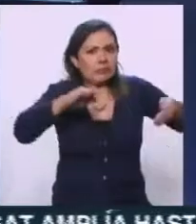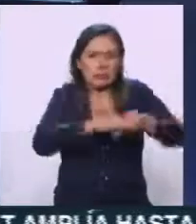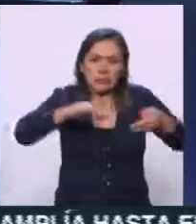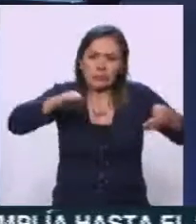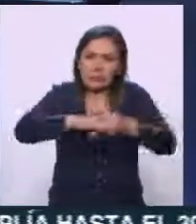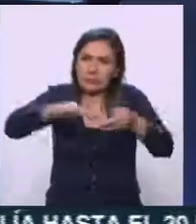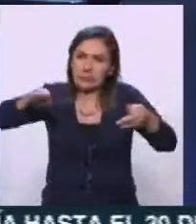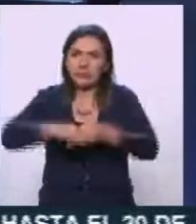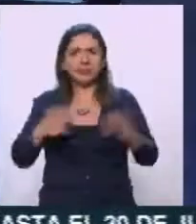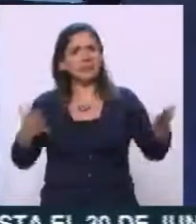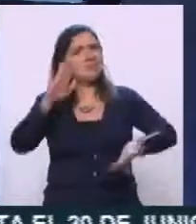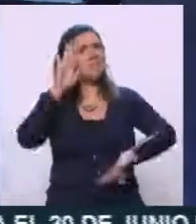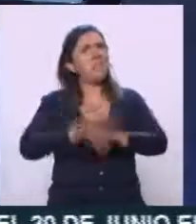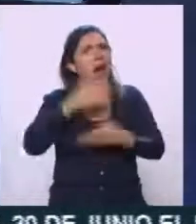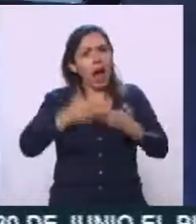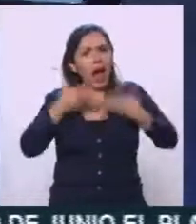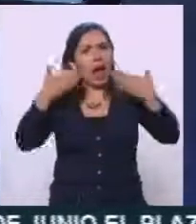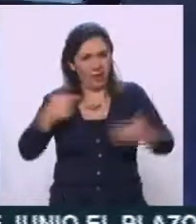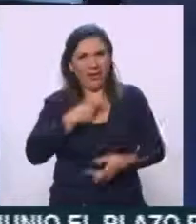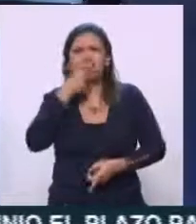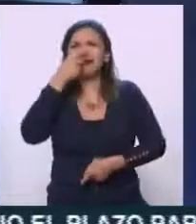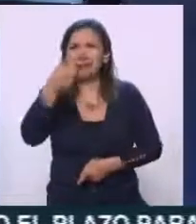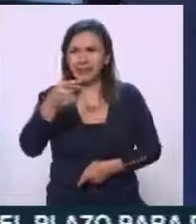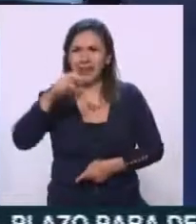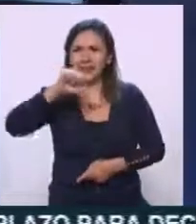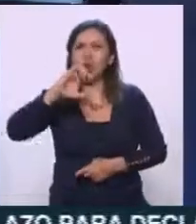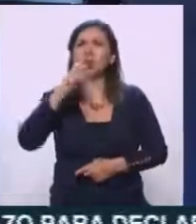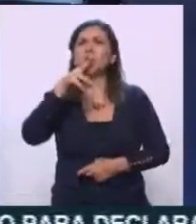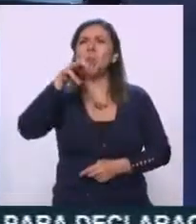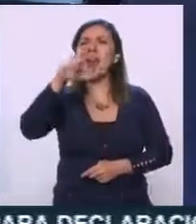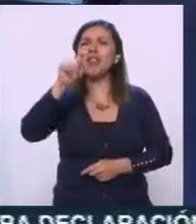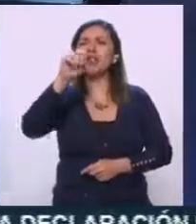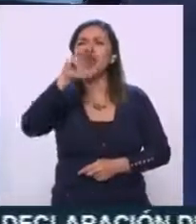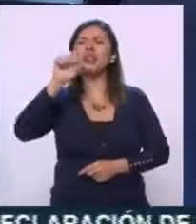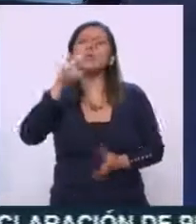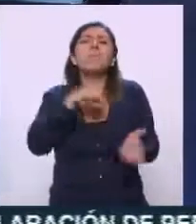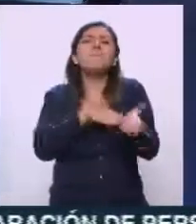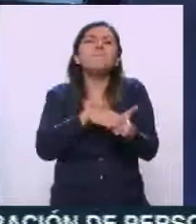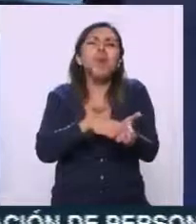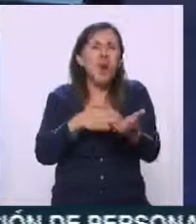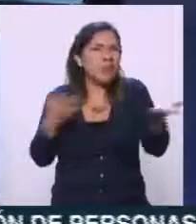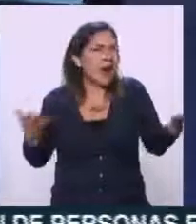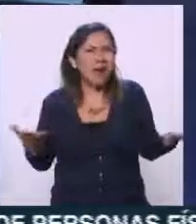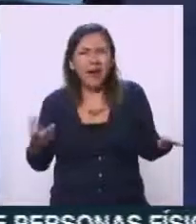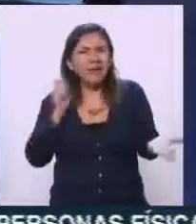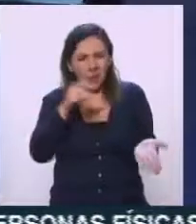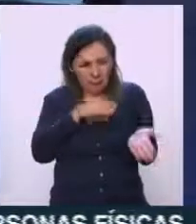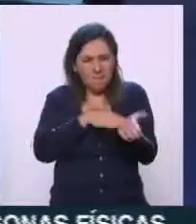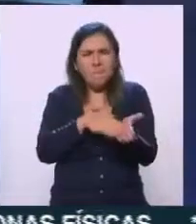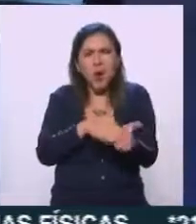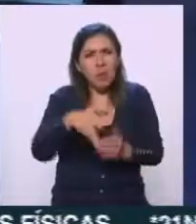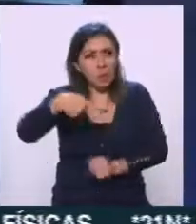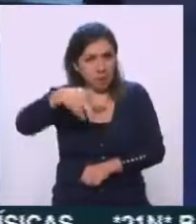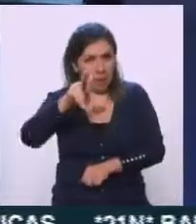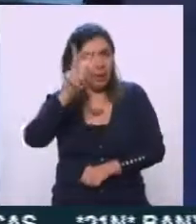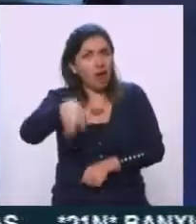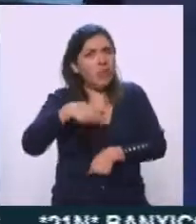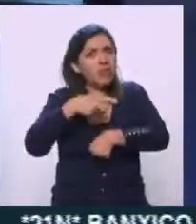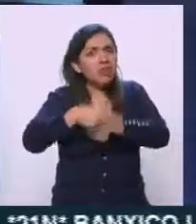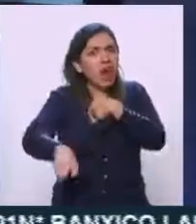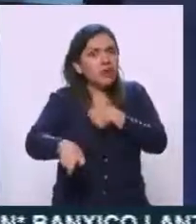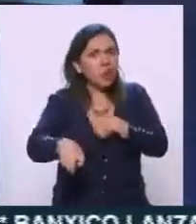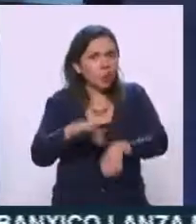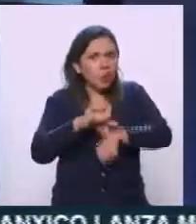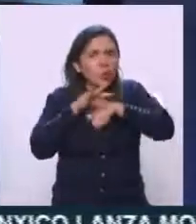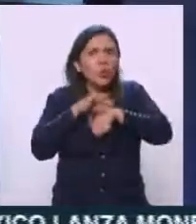de cada día, en específico estas que acabo de comentar, la de Chumel Torres, que era una broma, aun cuando se tratara de una broma, pues el daño es